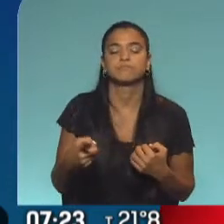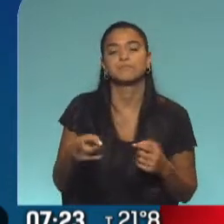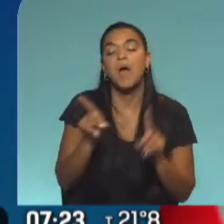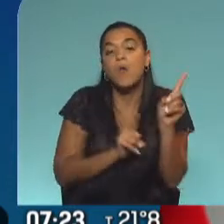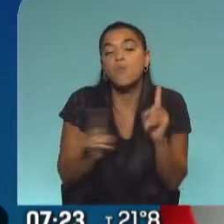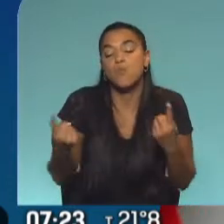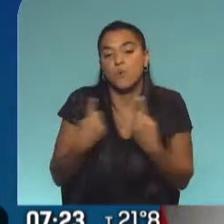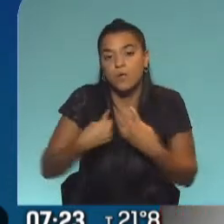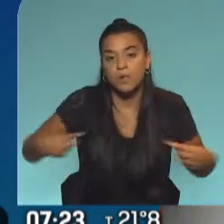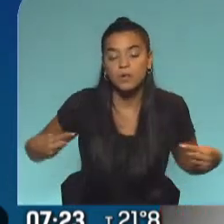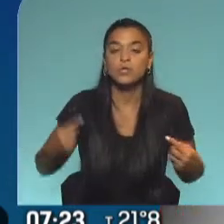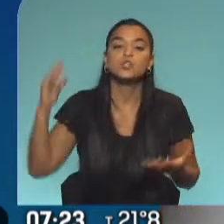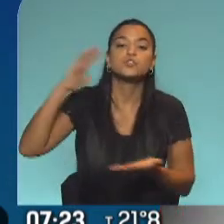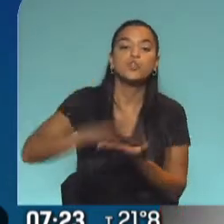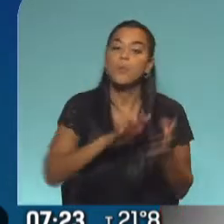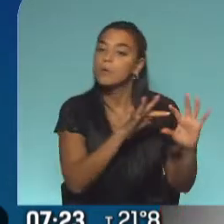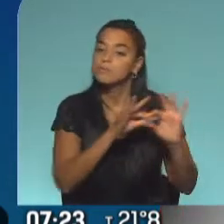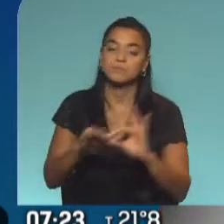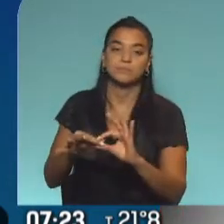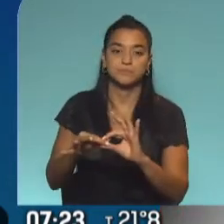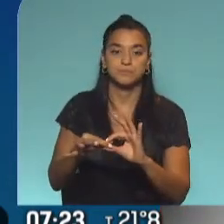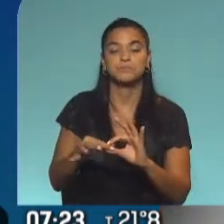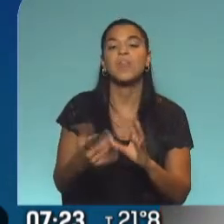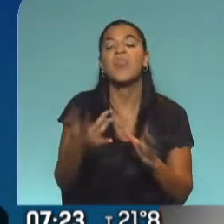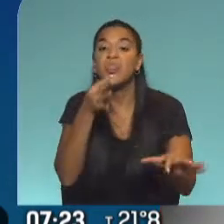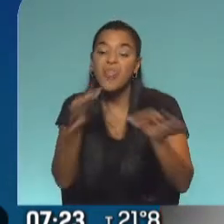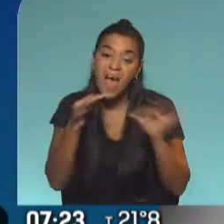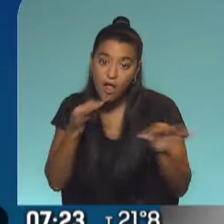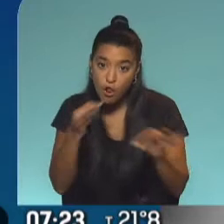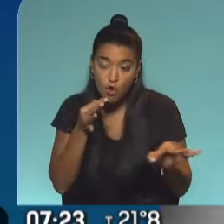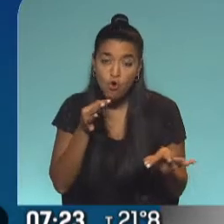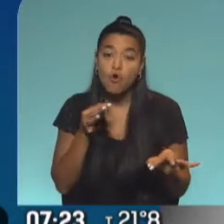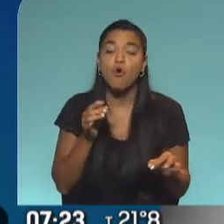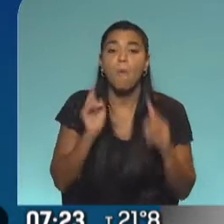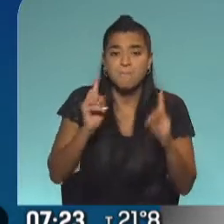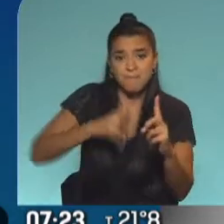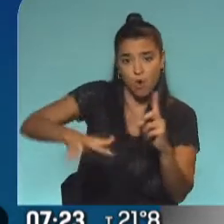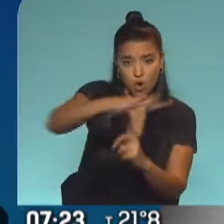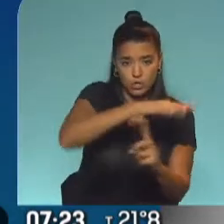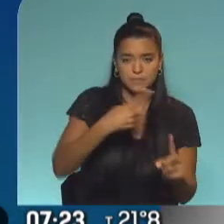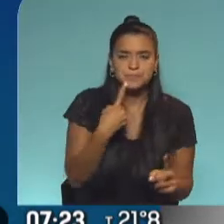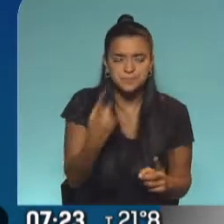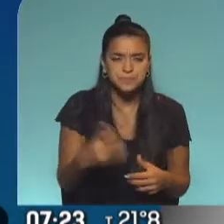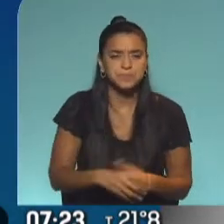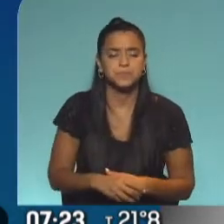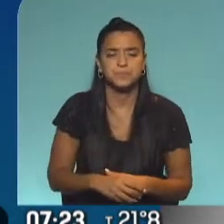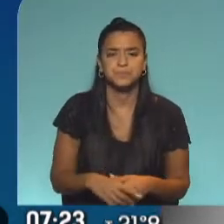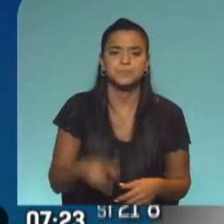cuestiones que tienen que ver con un diálogo en ese contexto. Le dice,